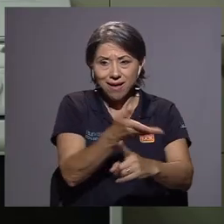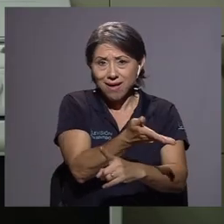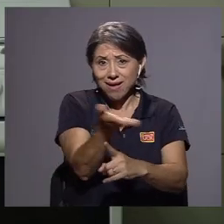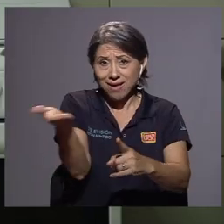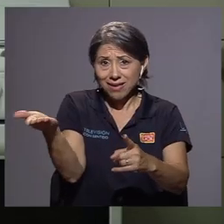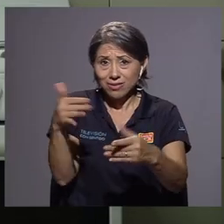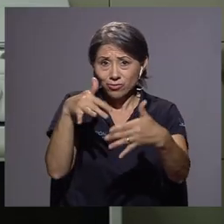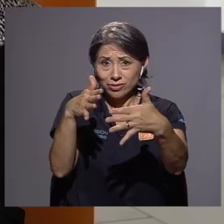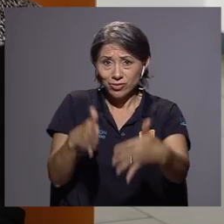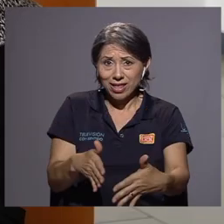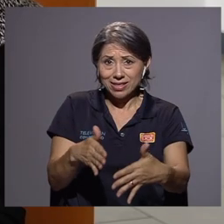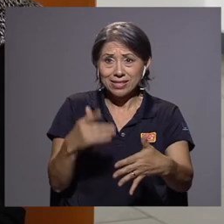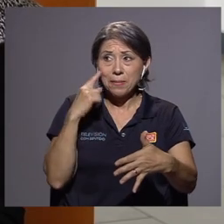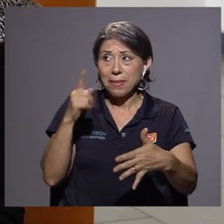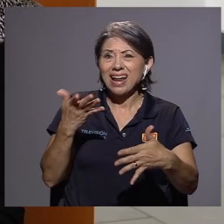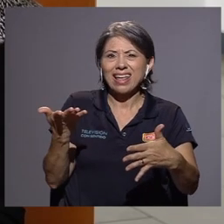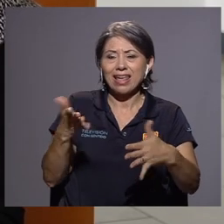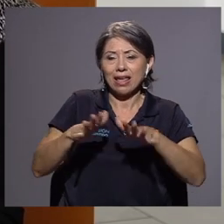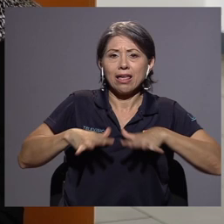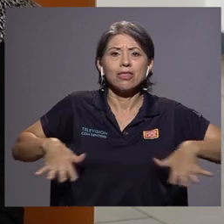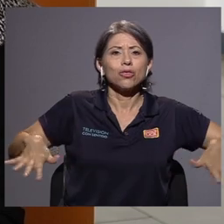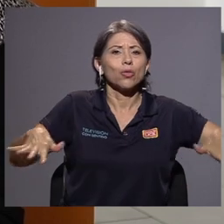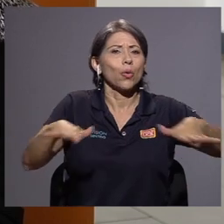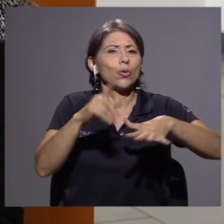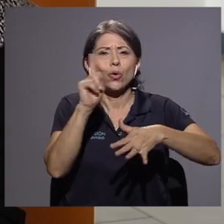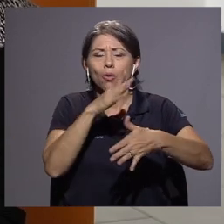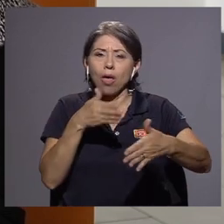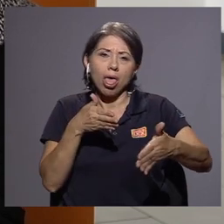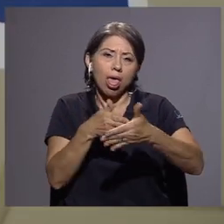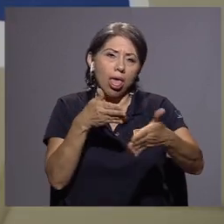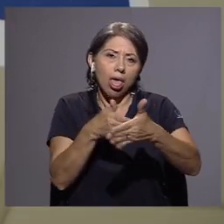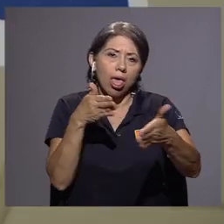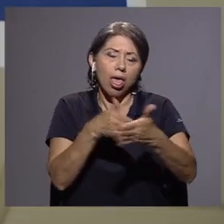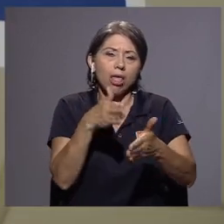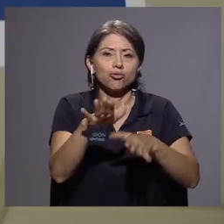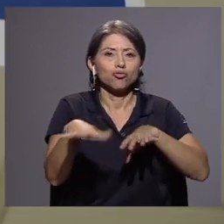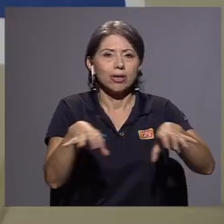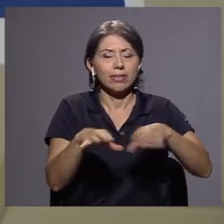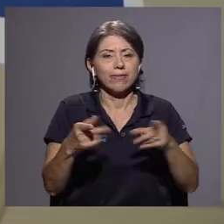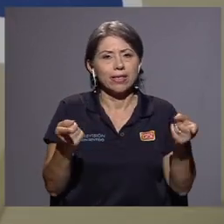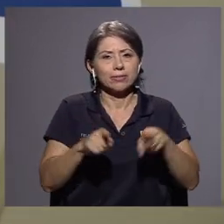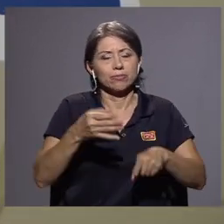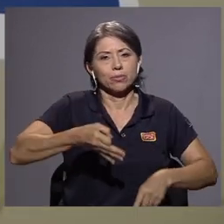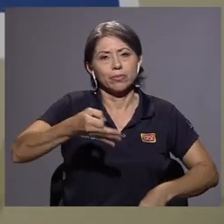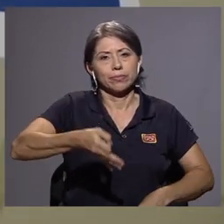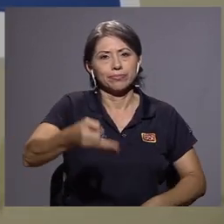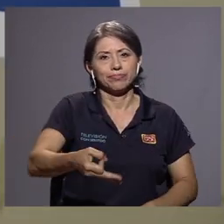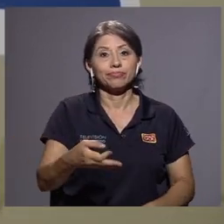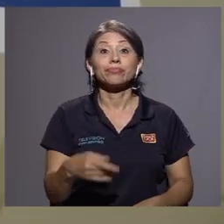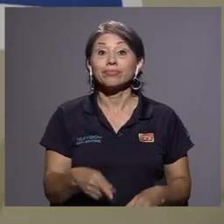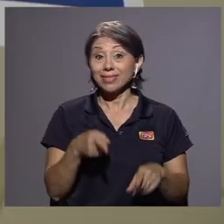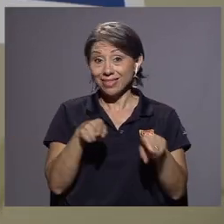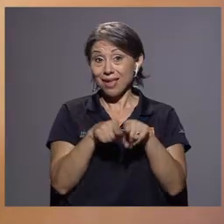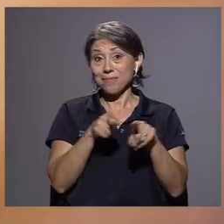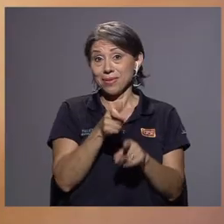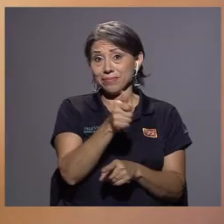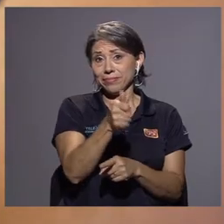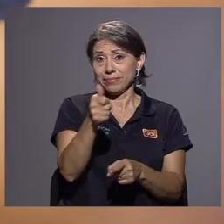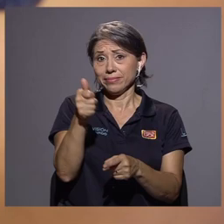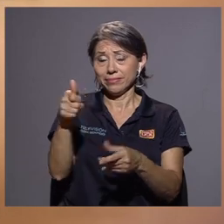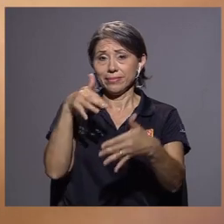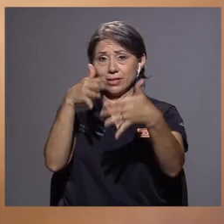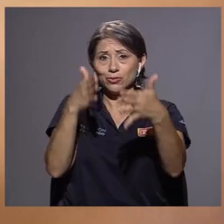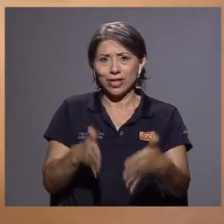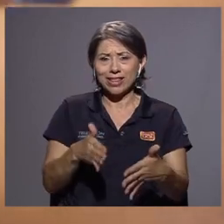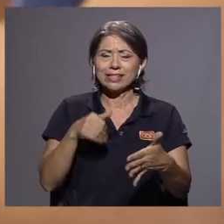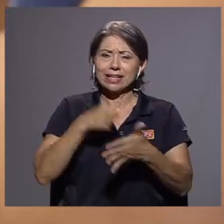para que el entorno no los vea afectados dentro de la cotidianidad. Desde los estudiantes también existen